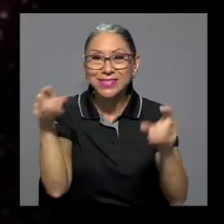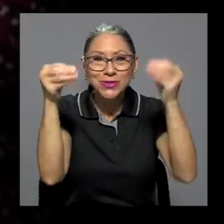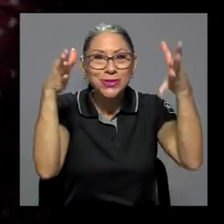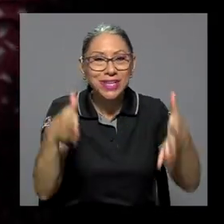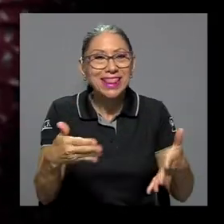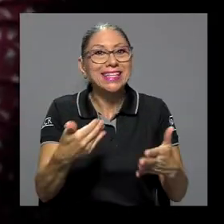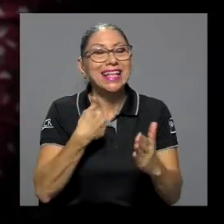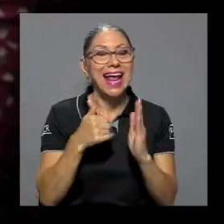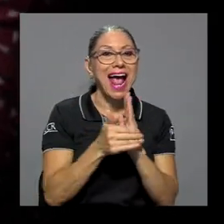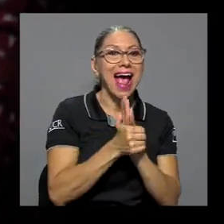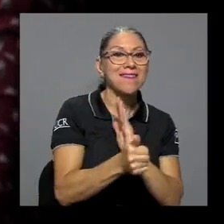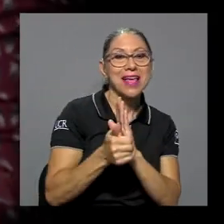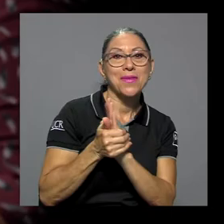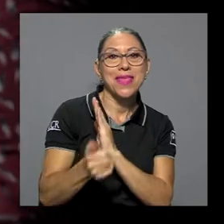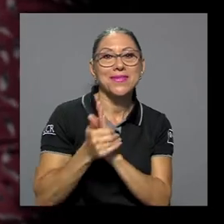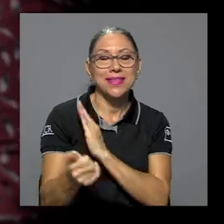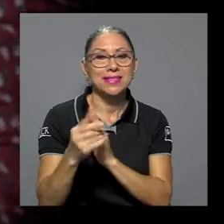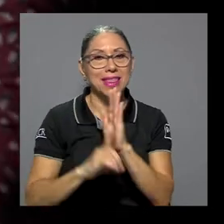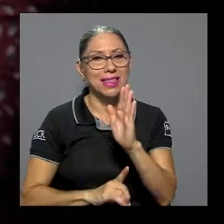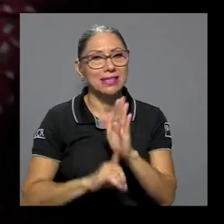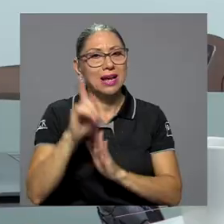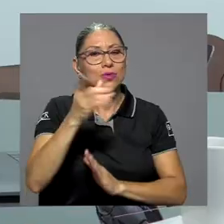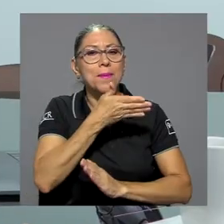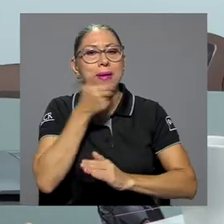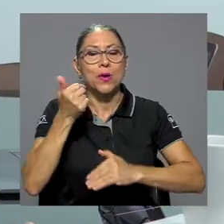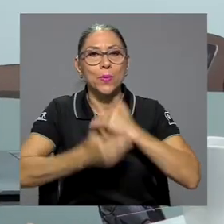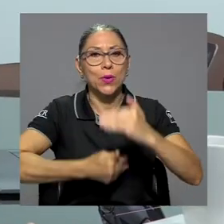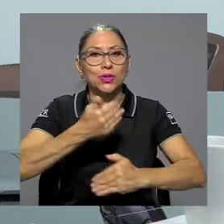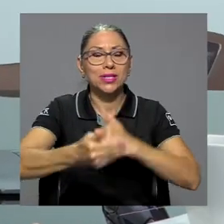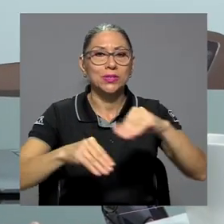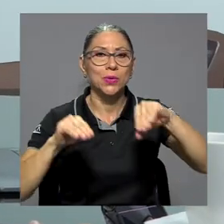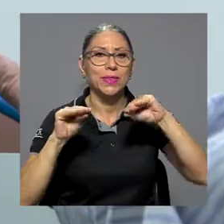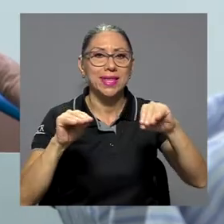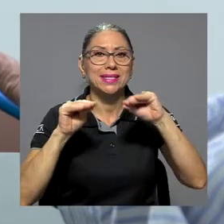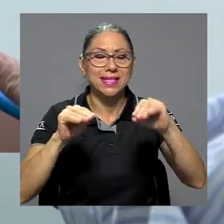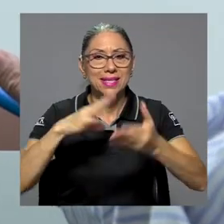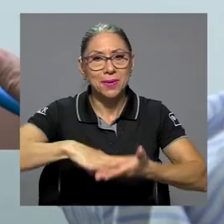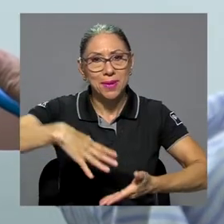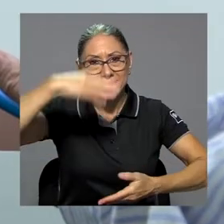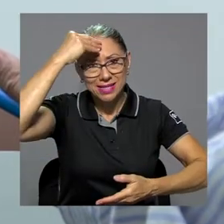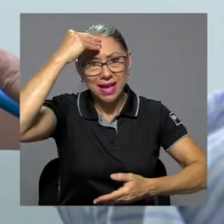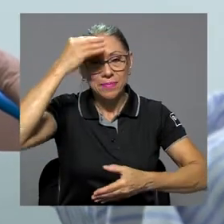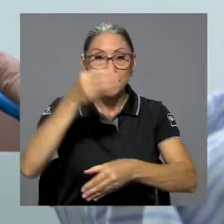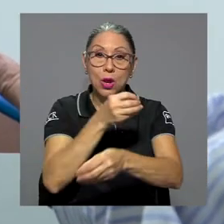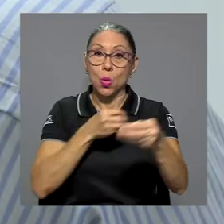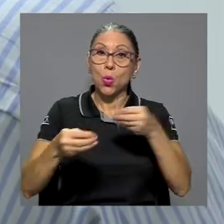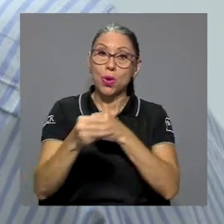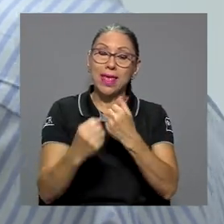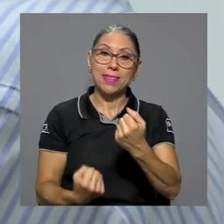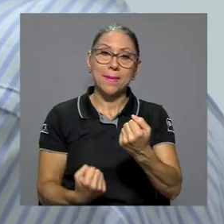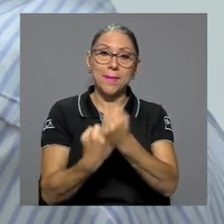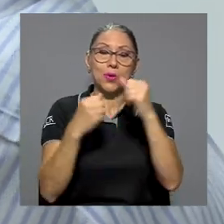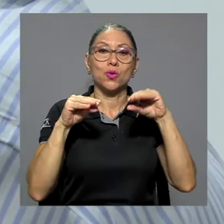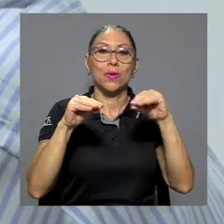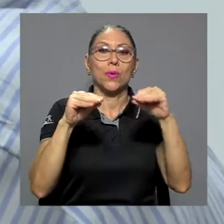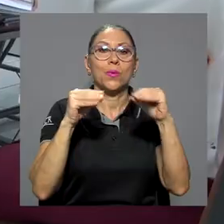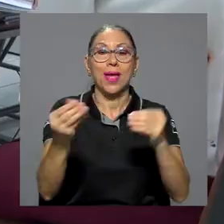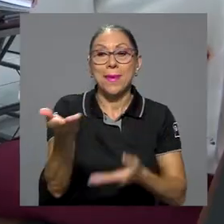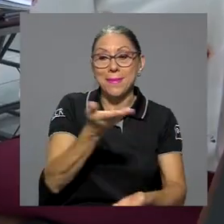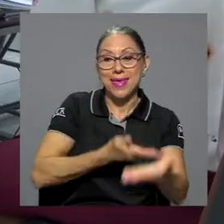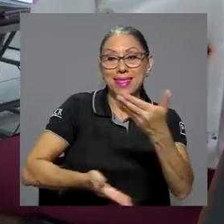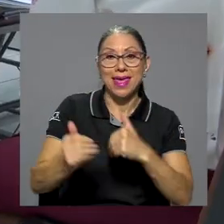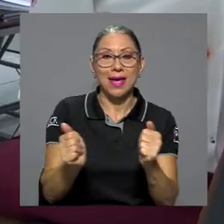esas habilidades y destrezas para desarrollar un mejor proceso de enseñanza-aprendizaje, la Unidad de Apoyo a la